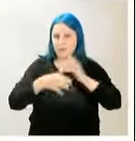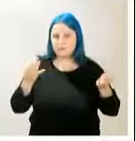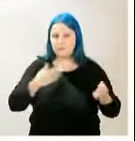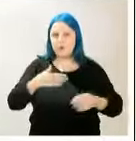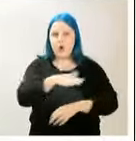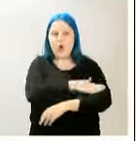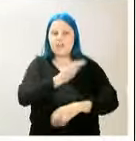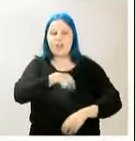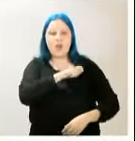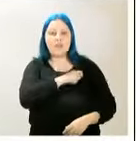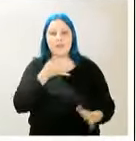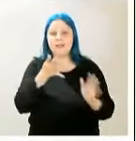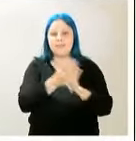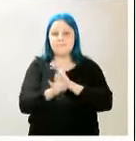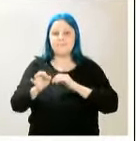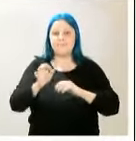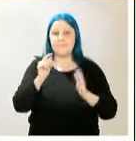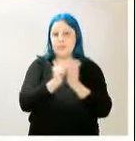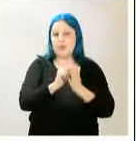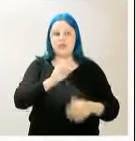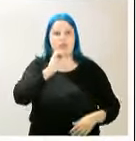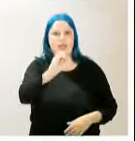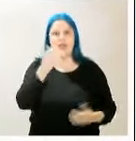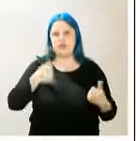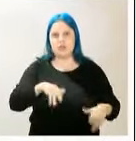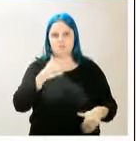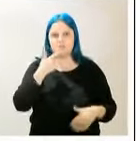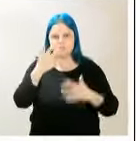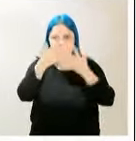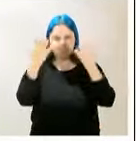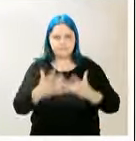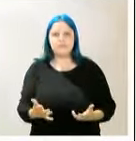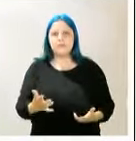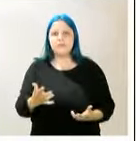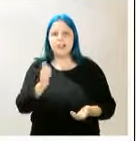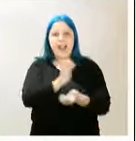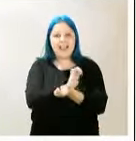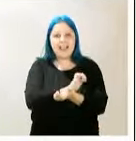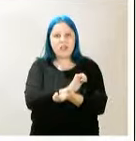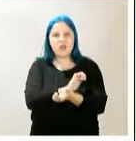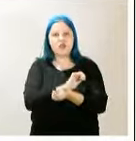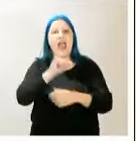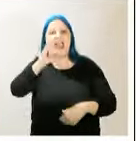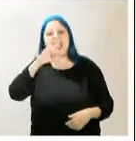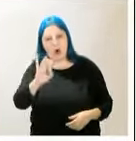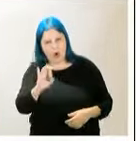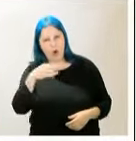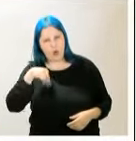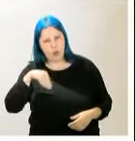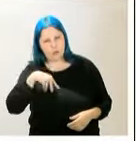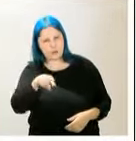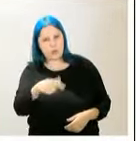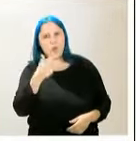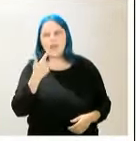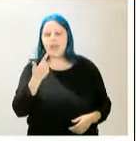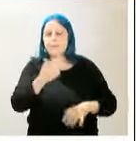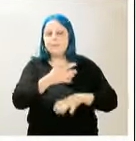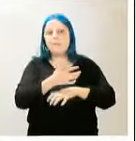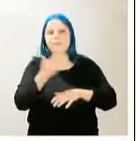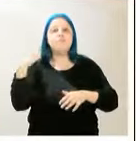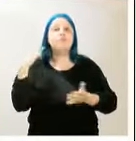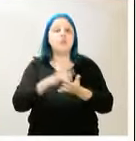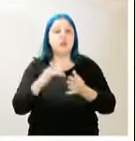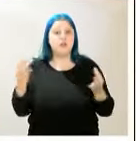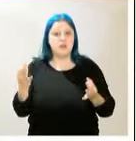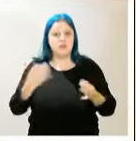España se implantó en el minuto cero, que es aquellos créditos ICOs. ¿Qué pasó con aquellos créditos ICOs? Que la mayoría de ellos, bueno, que la totalidad